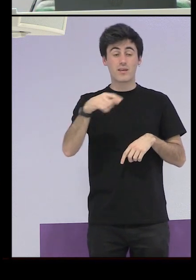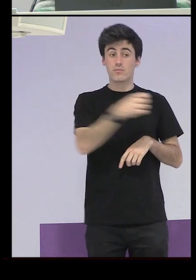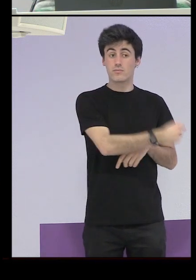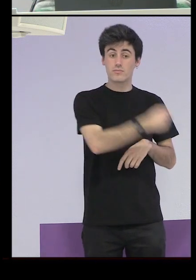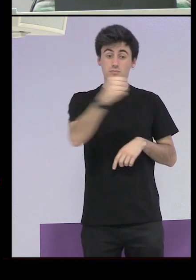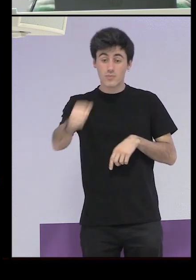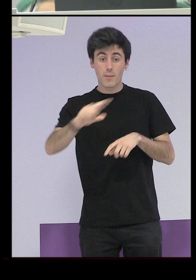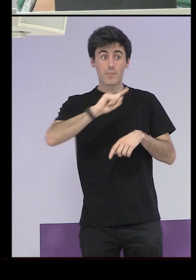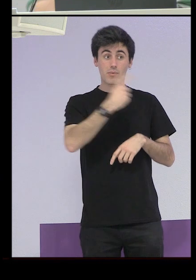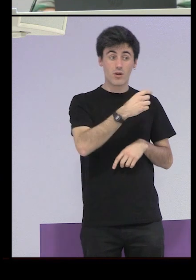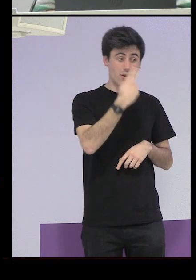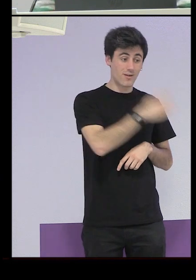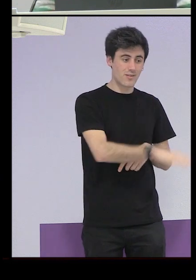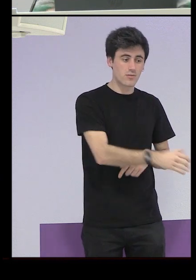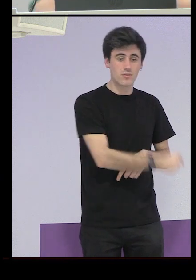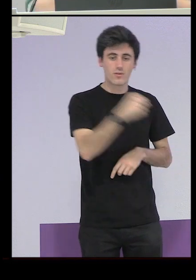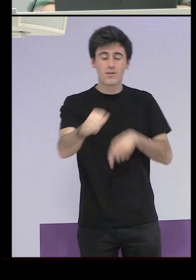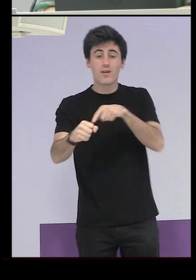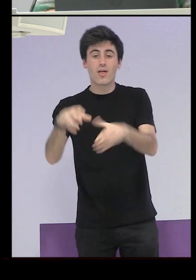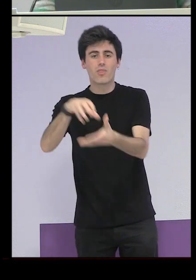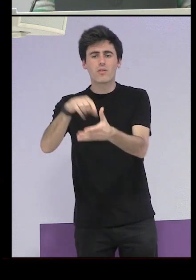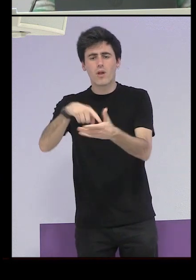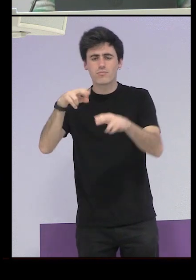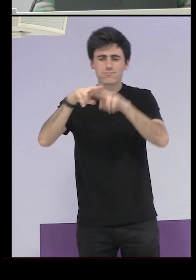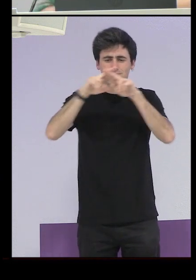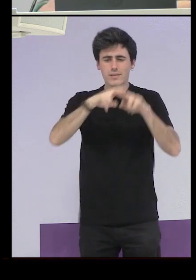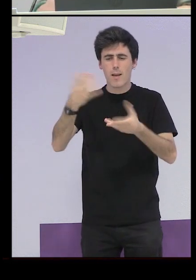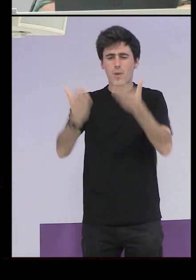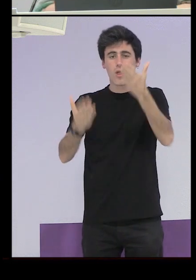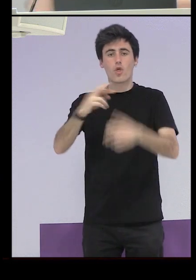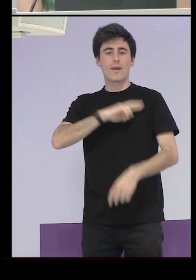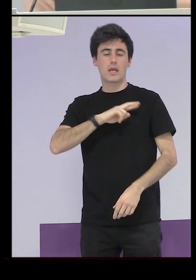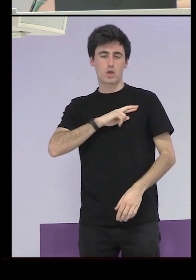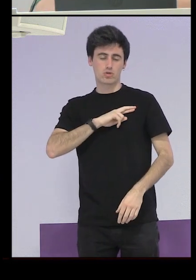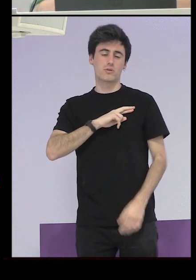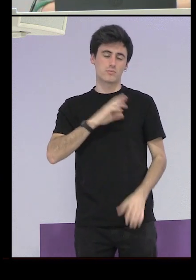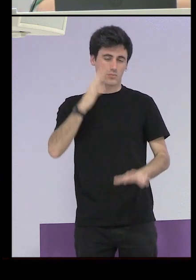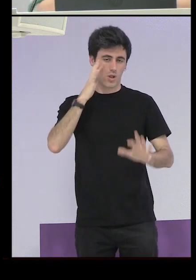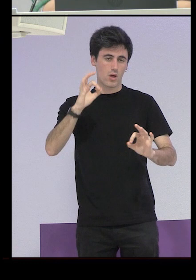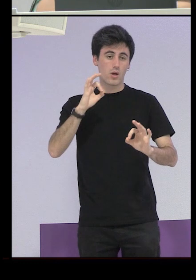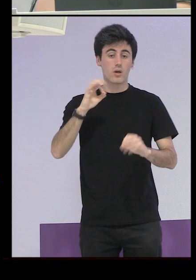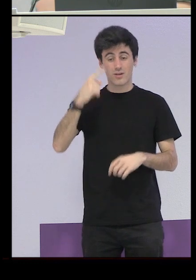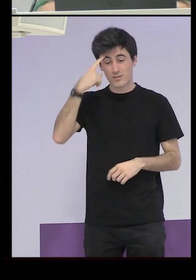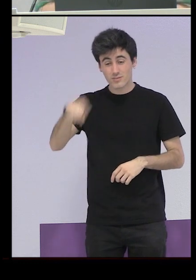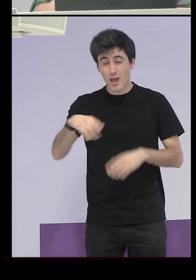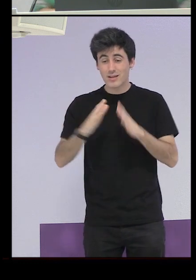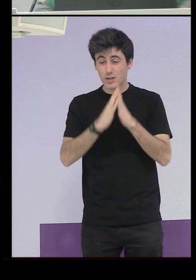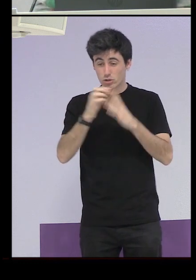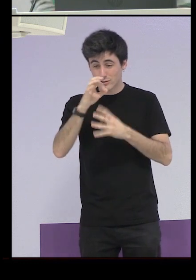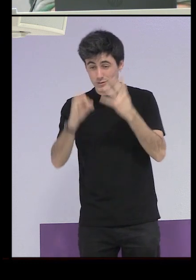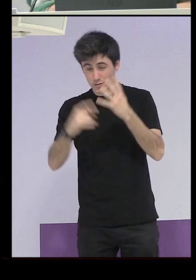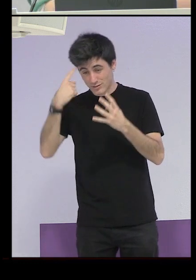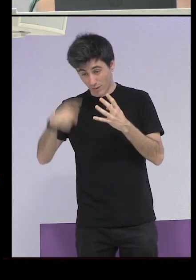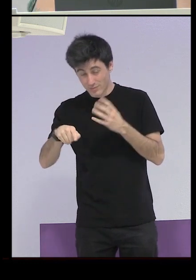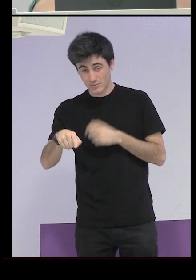iban a ir después entonces ahí las hacían una valoración religiosa por supuesto supongo que te preguntarían si sabías todos los santos no sé yo muy bien que